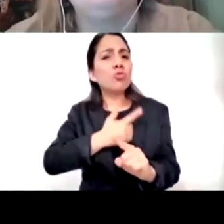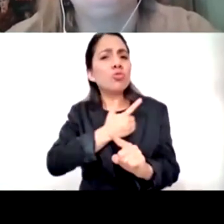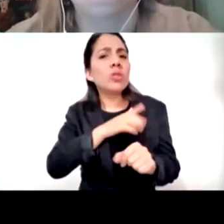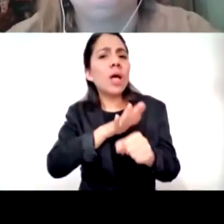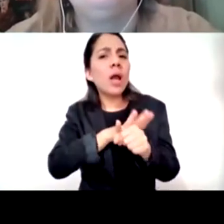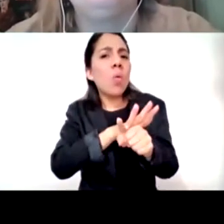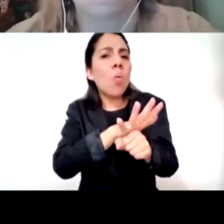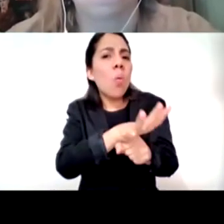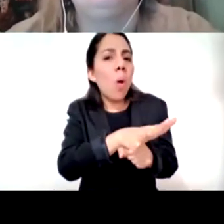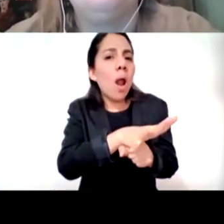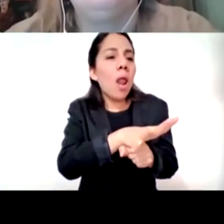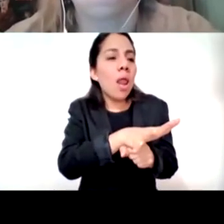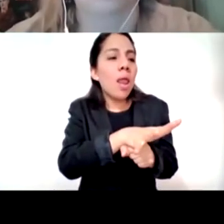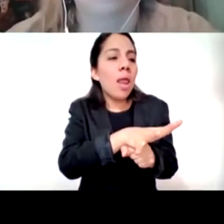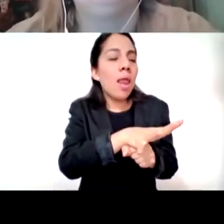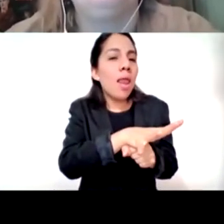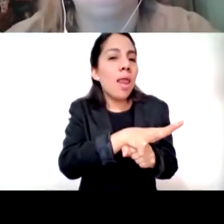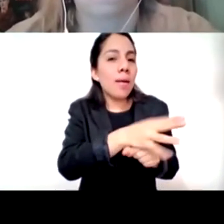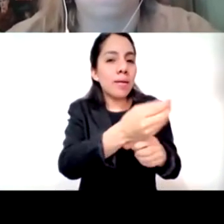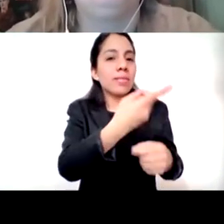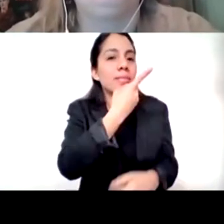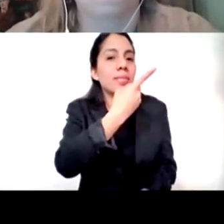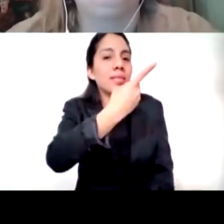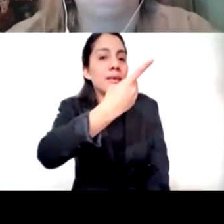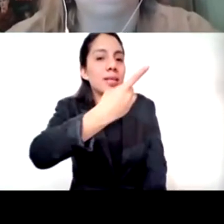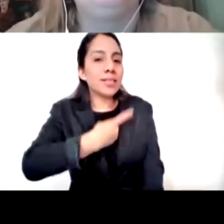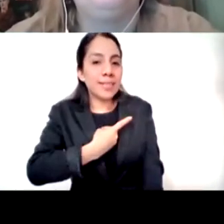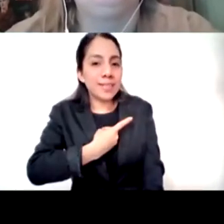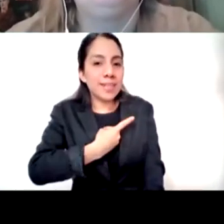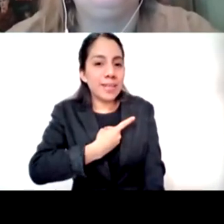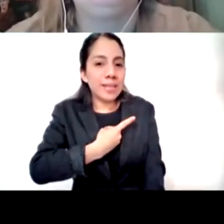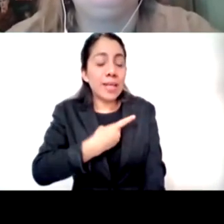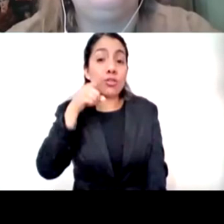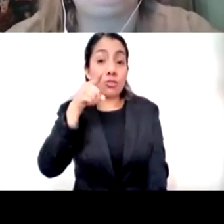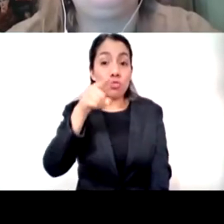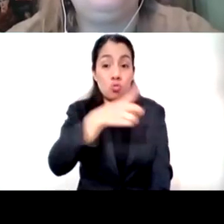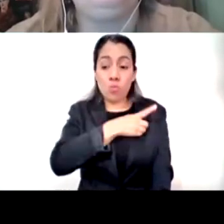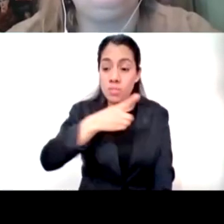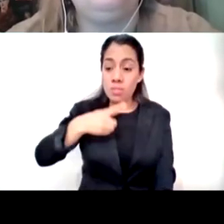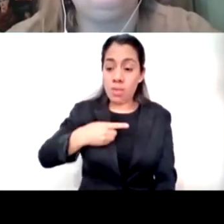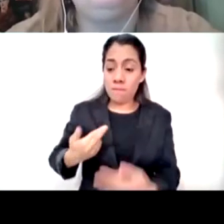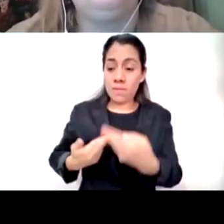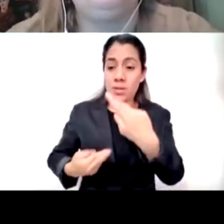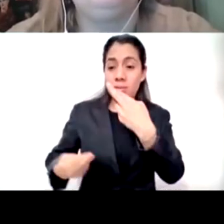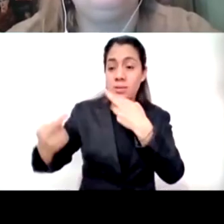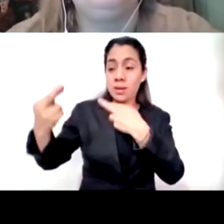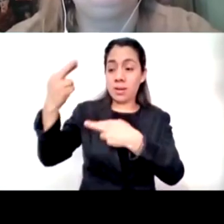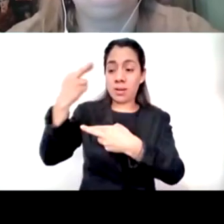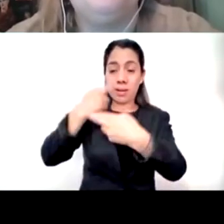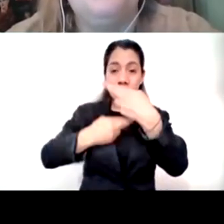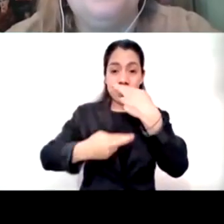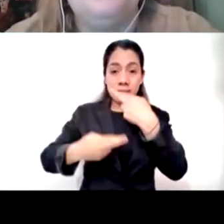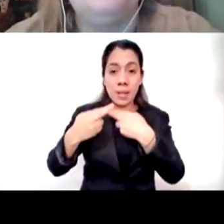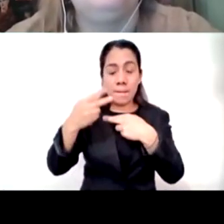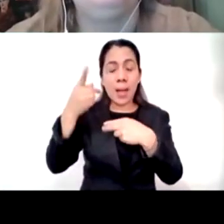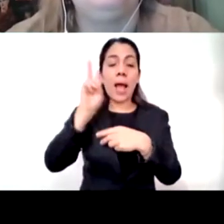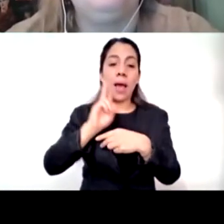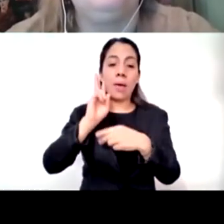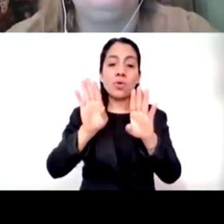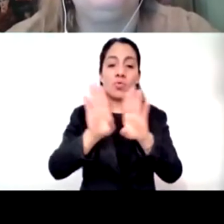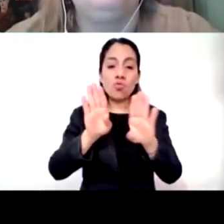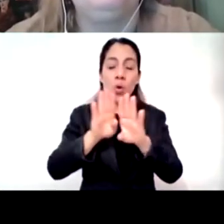con mi yo adolescente con mi yo no exactamente exactamente regresate regresate a esa edad a ese momento